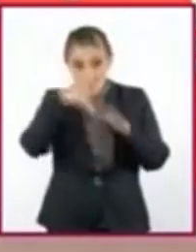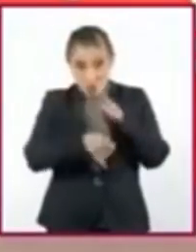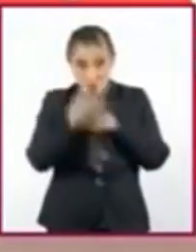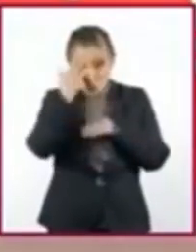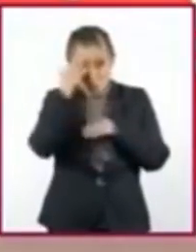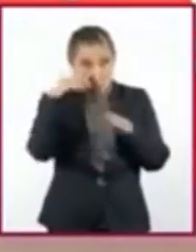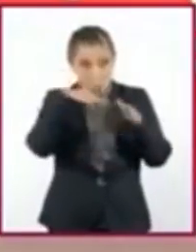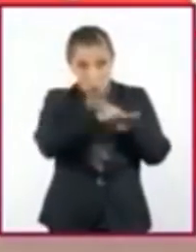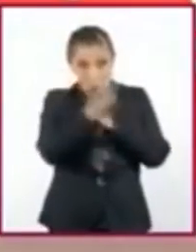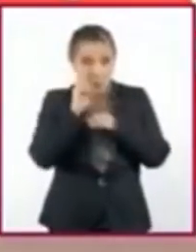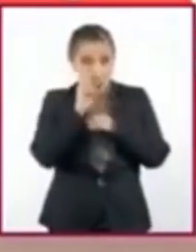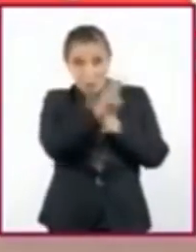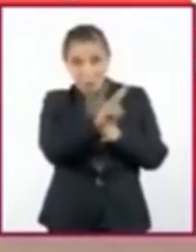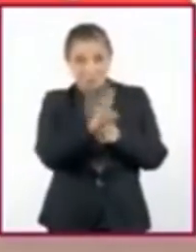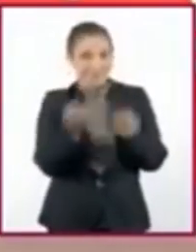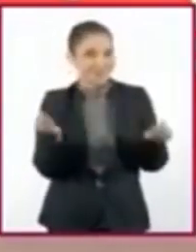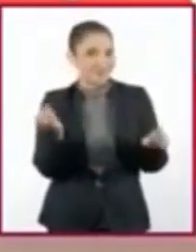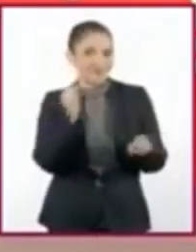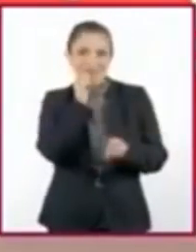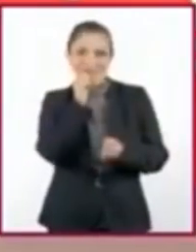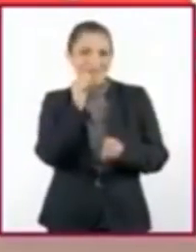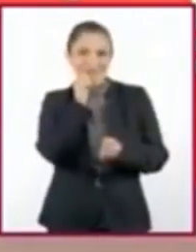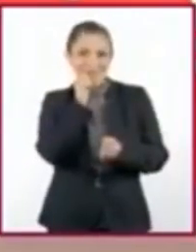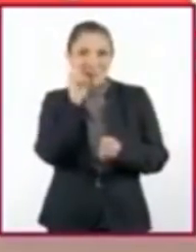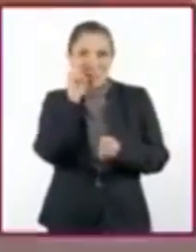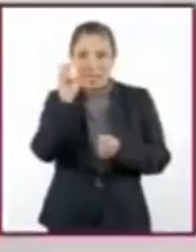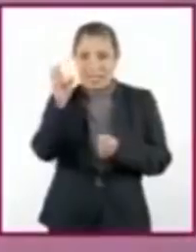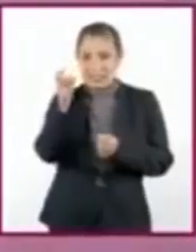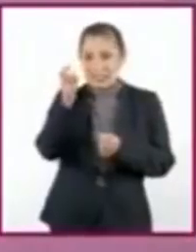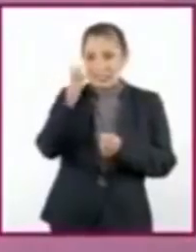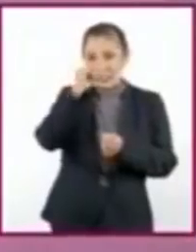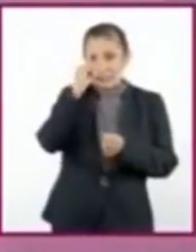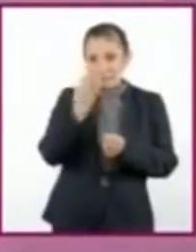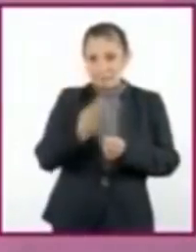¿O sí lo están? Observen la siguiente imagen.